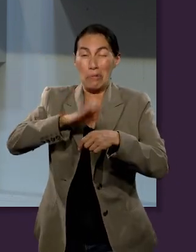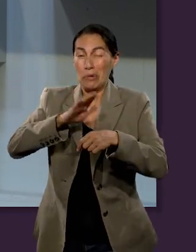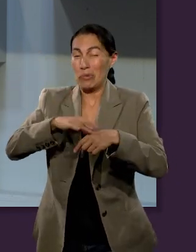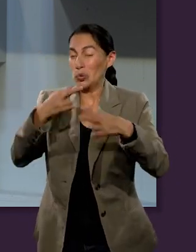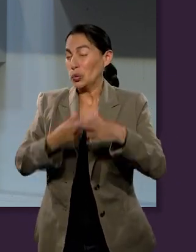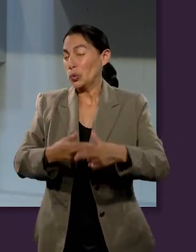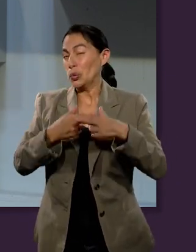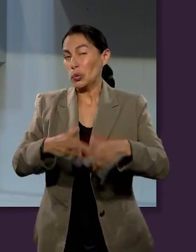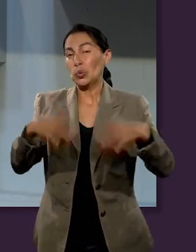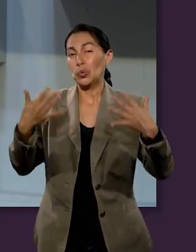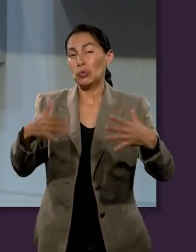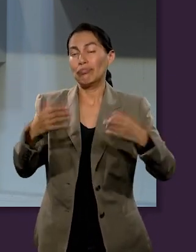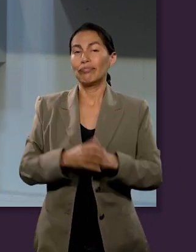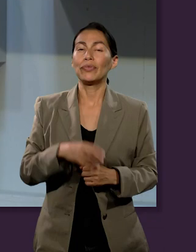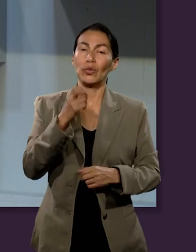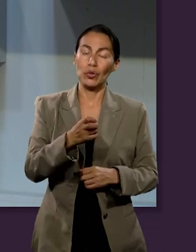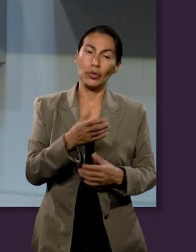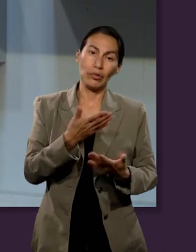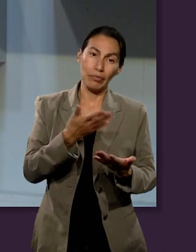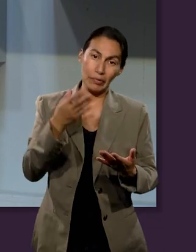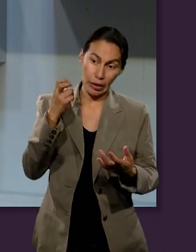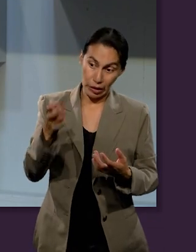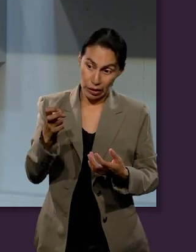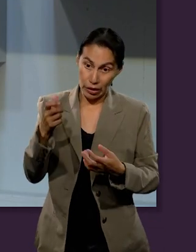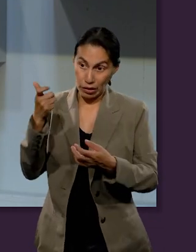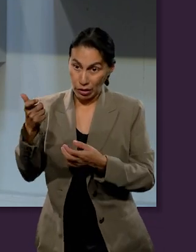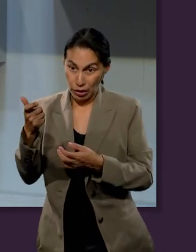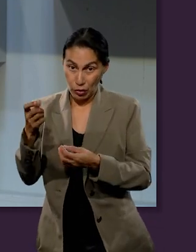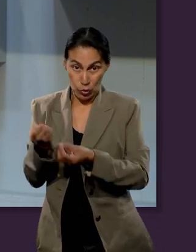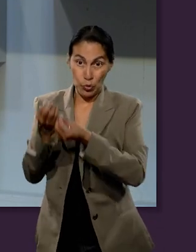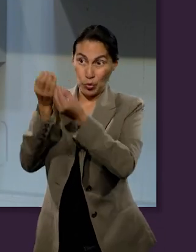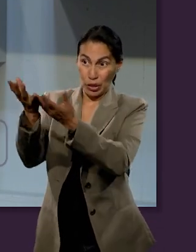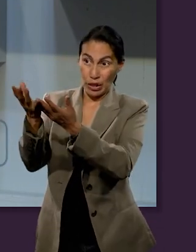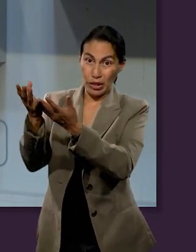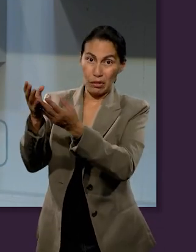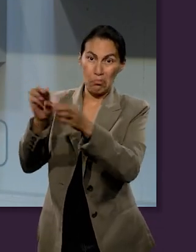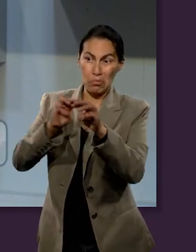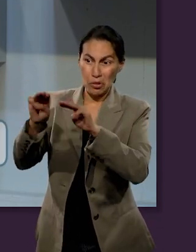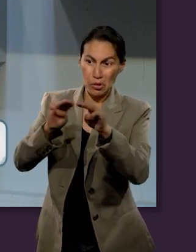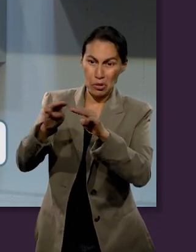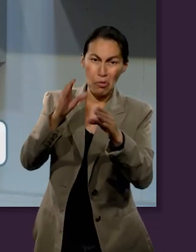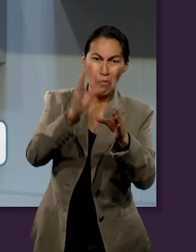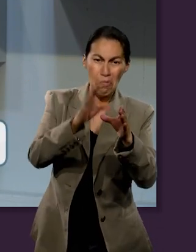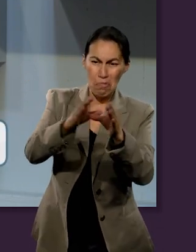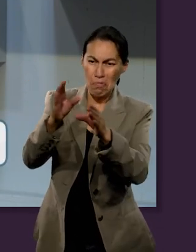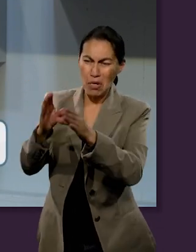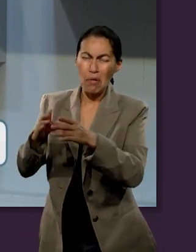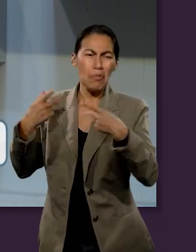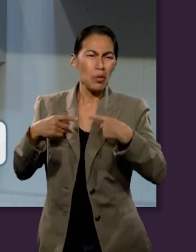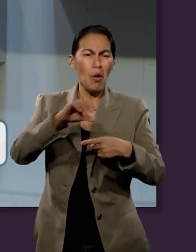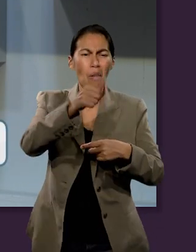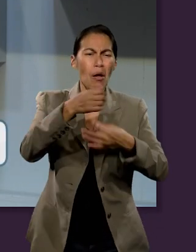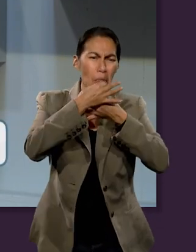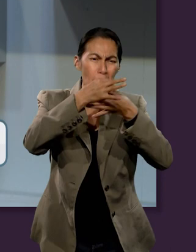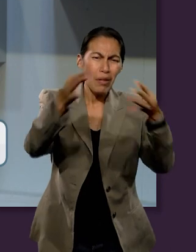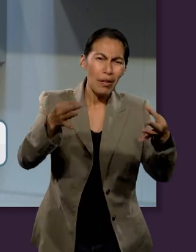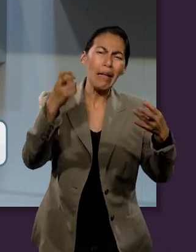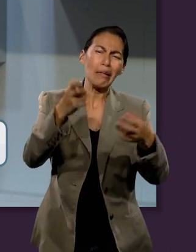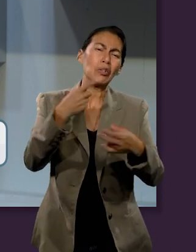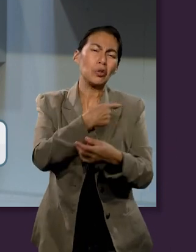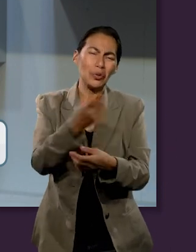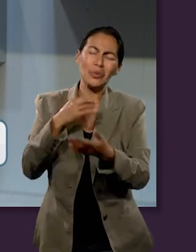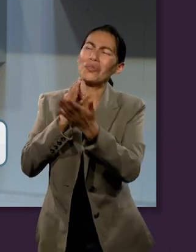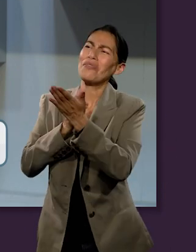que esto pueda cumplir también el propósito para el cual lo dejaste, de tal manera que nosotros podamos presentarnos como personas fieles.